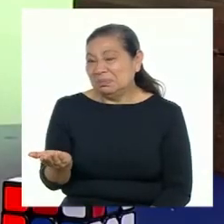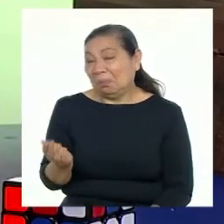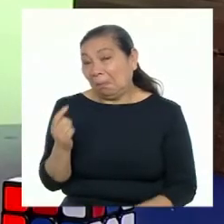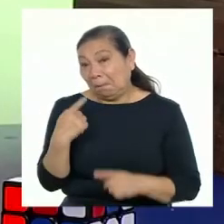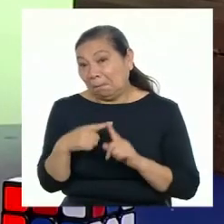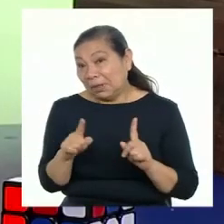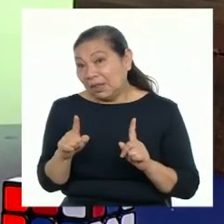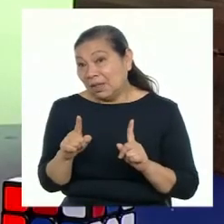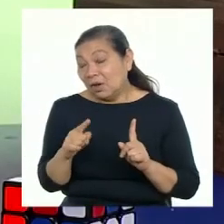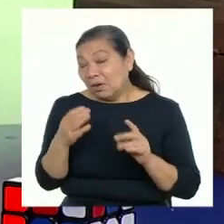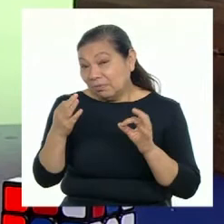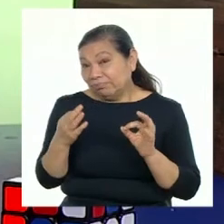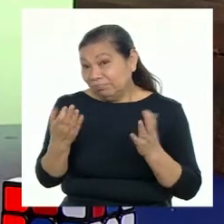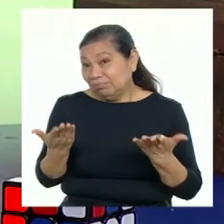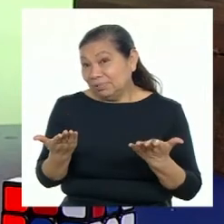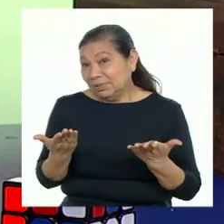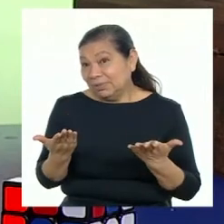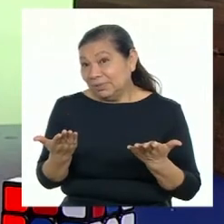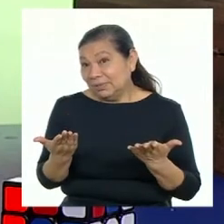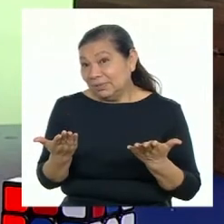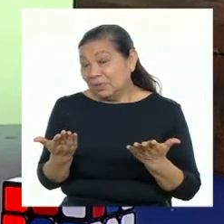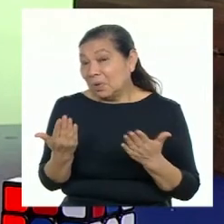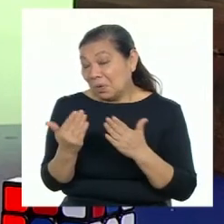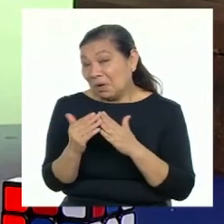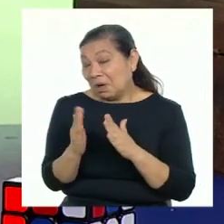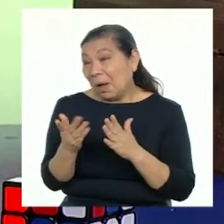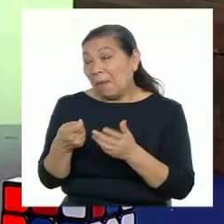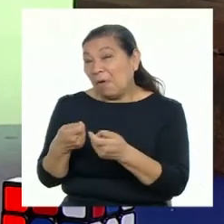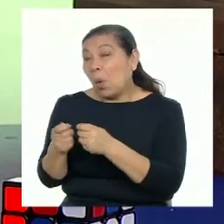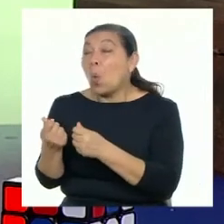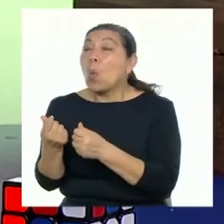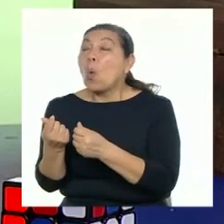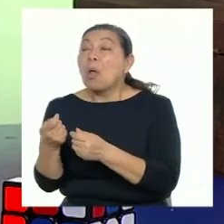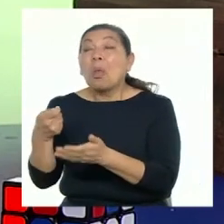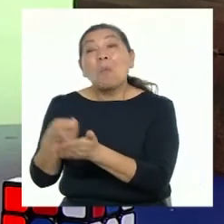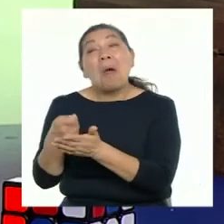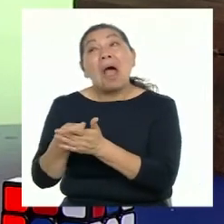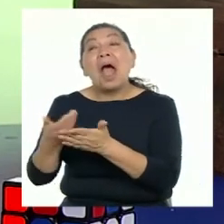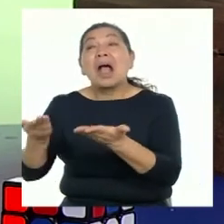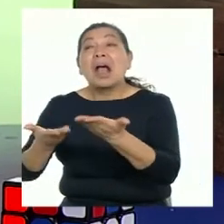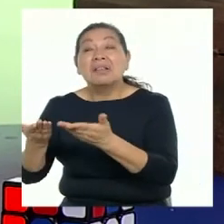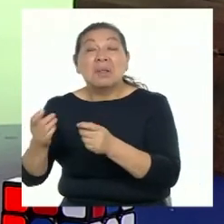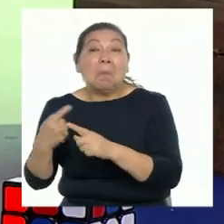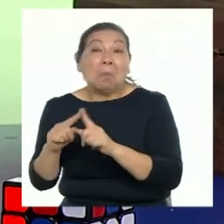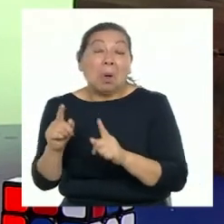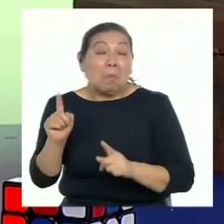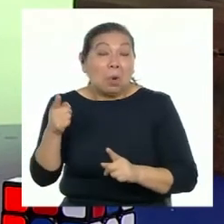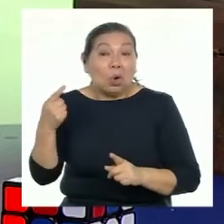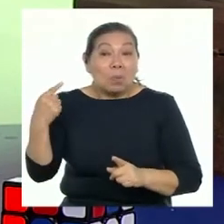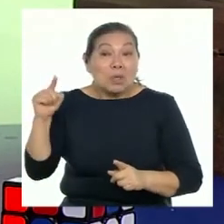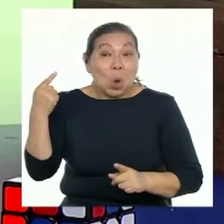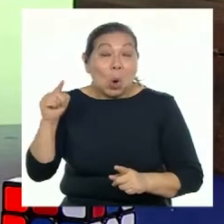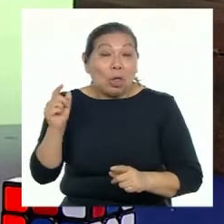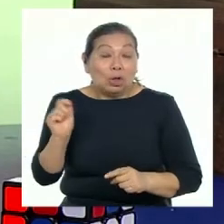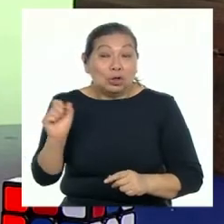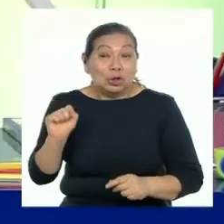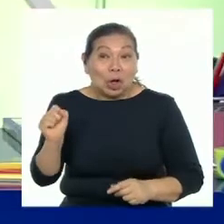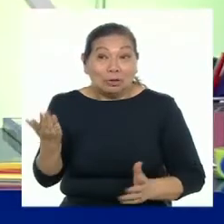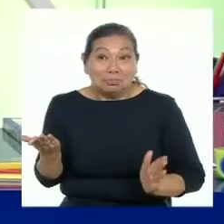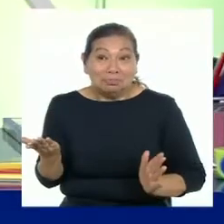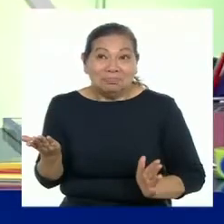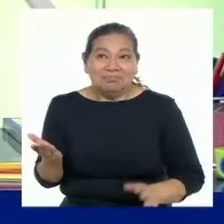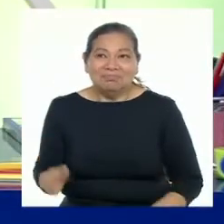de repente es una reliquia. Llévala a una casa de empeño para ver cuánto te dan por él. Podría valer miles de millones de soles.